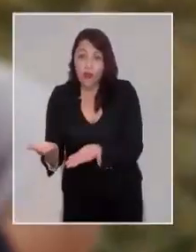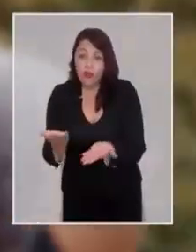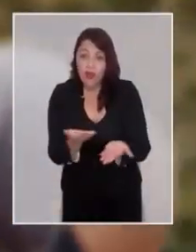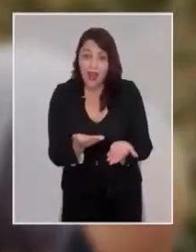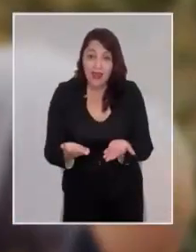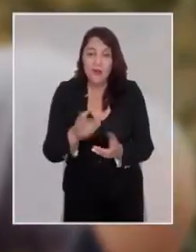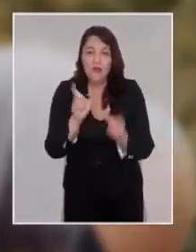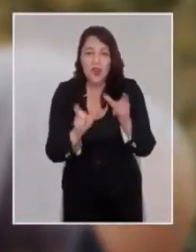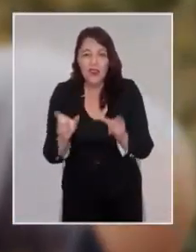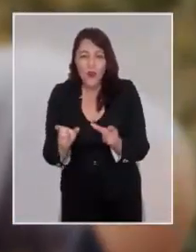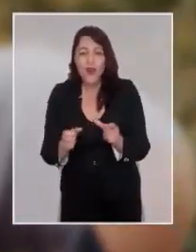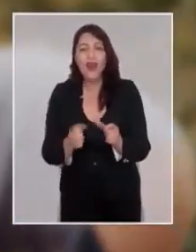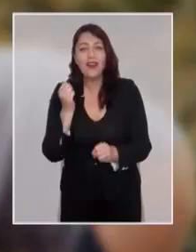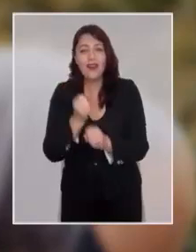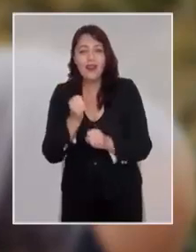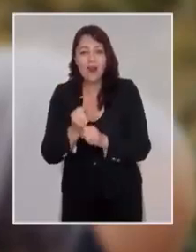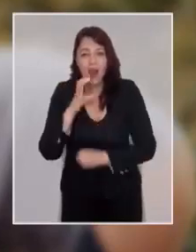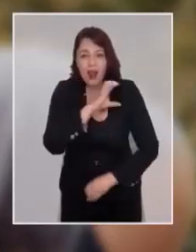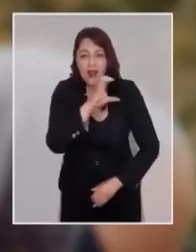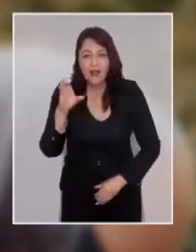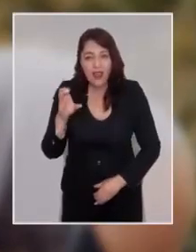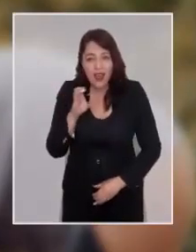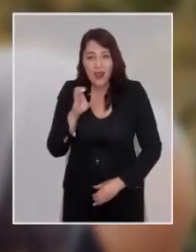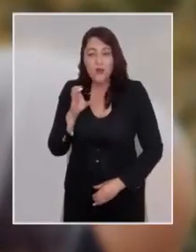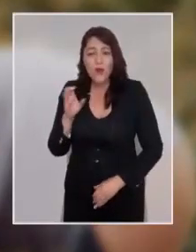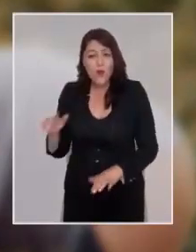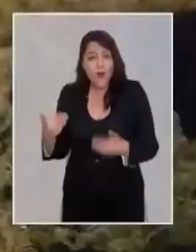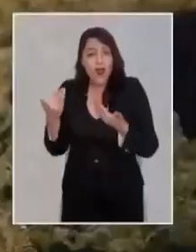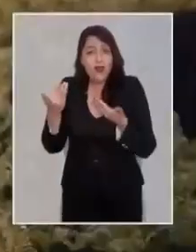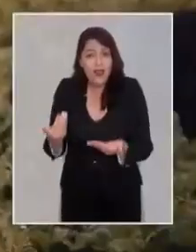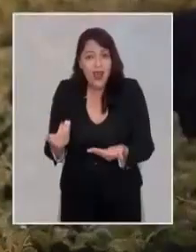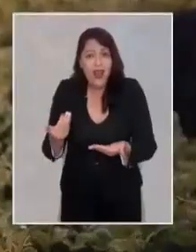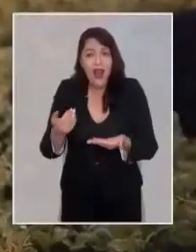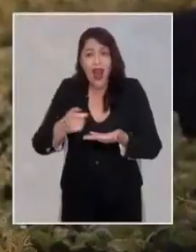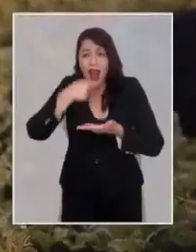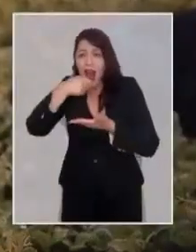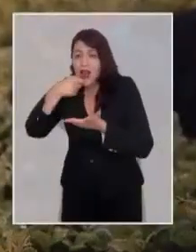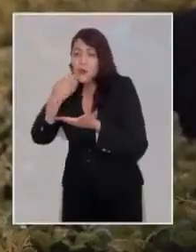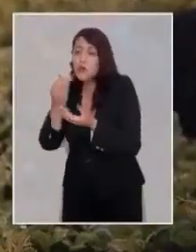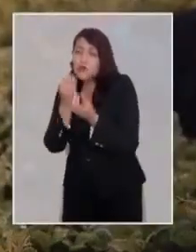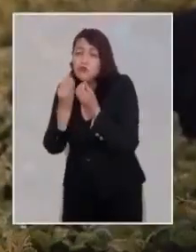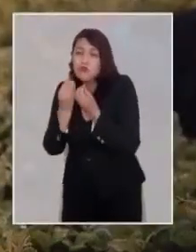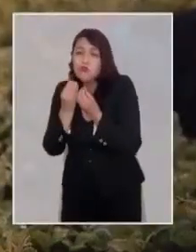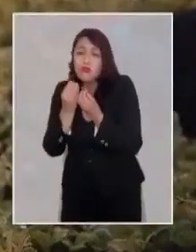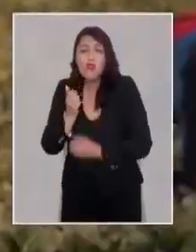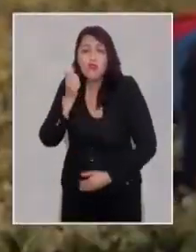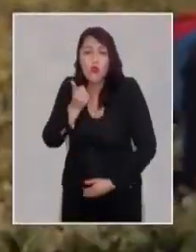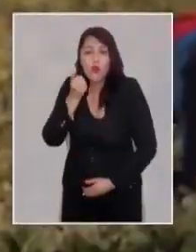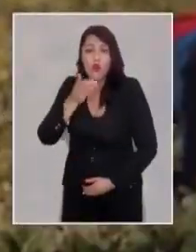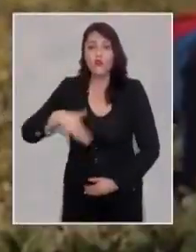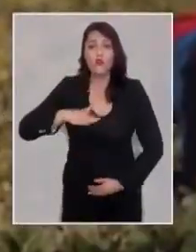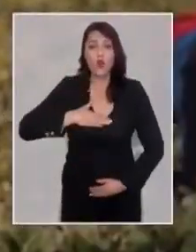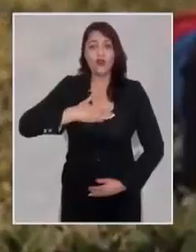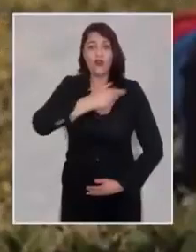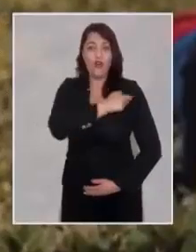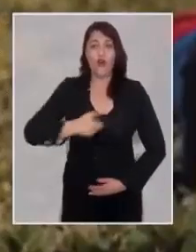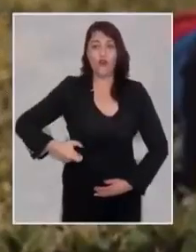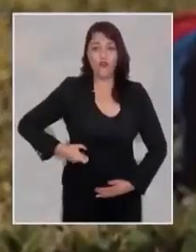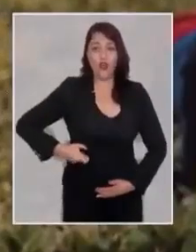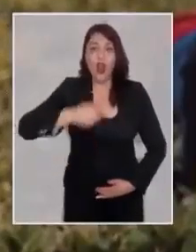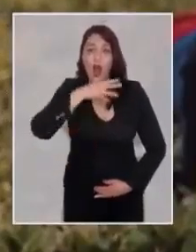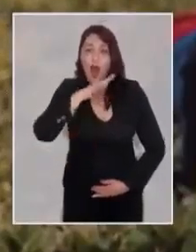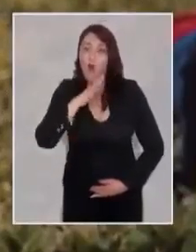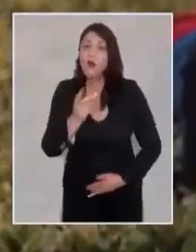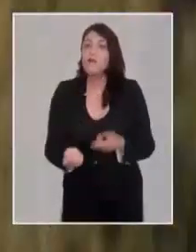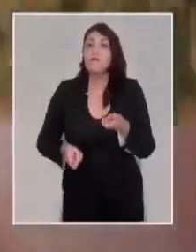agricultura familiar campesina, los crianceros, los arrieros, las hortaliceras, que nos entregan el alimento de cada día. Por eso, en nuestro gobierno